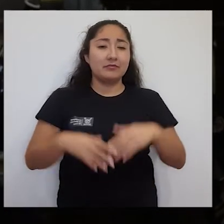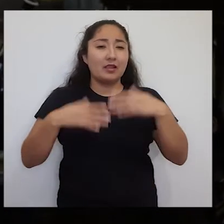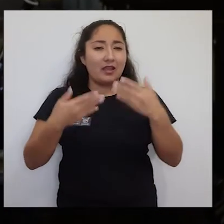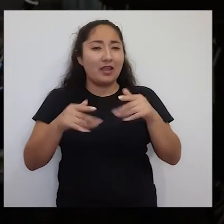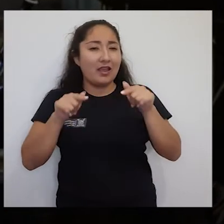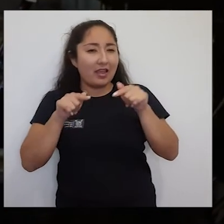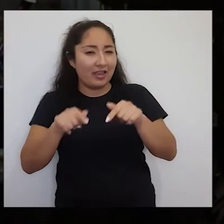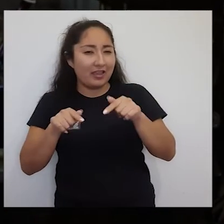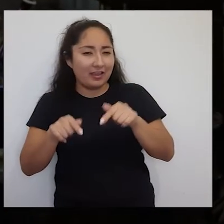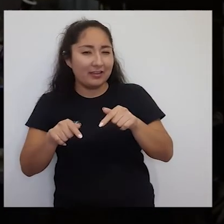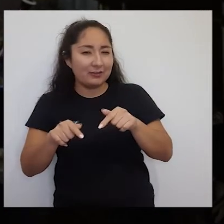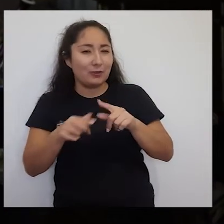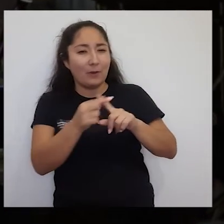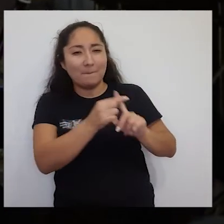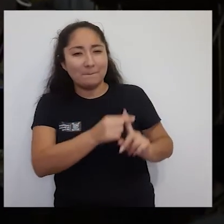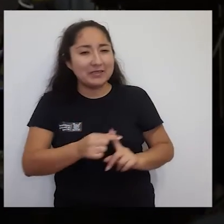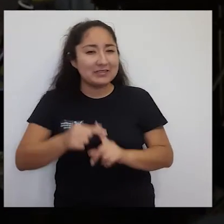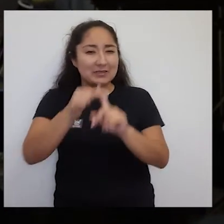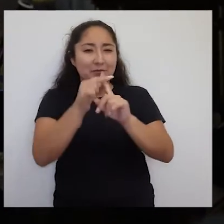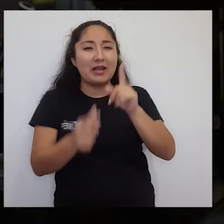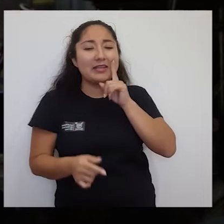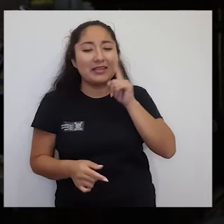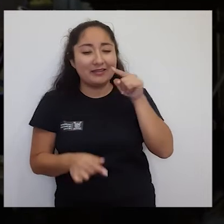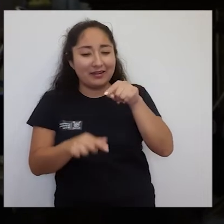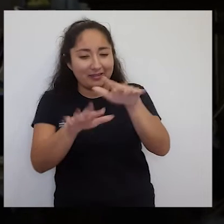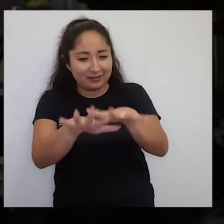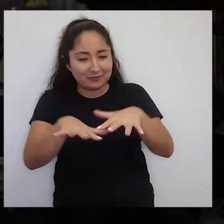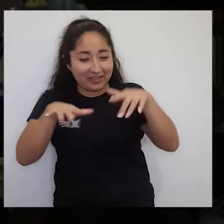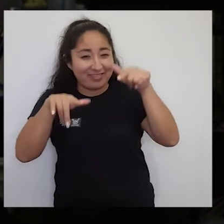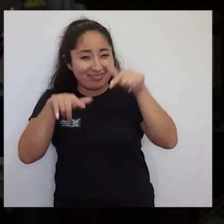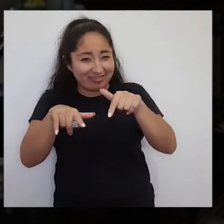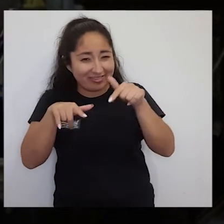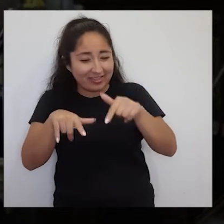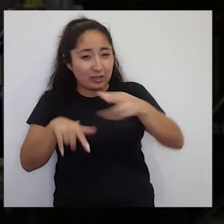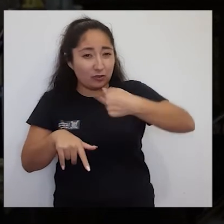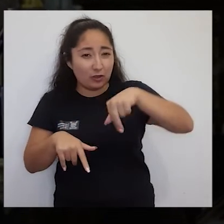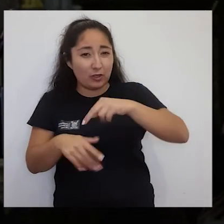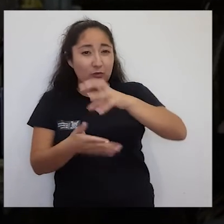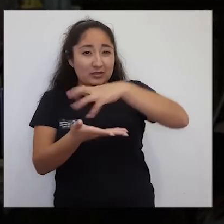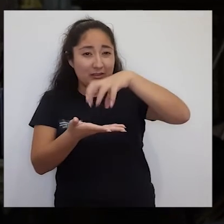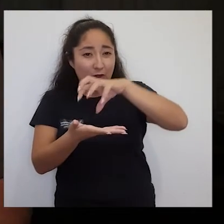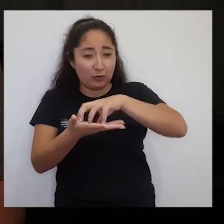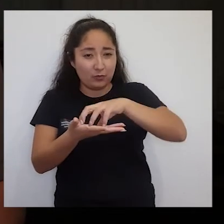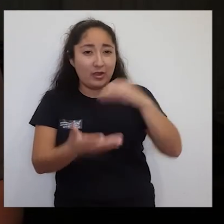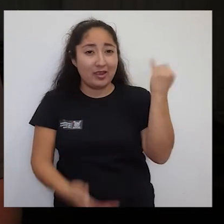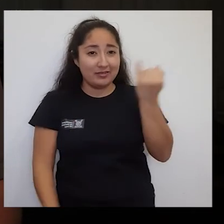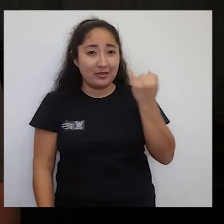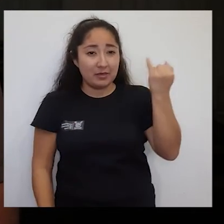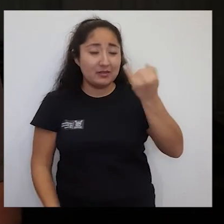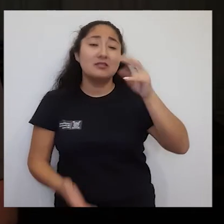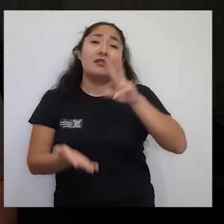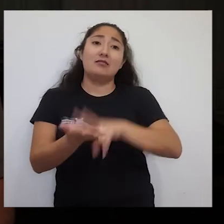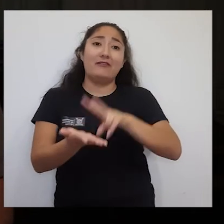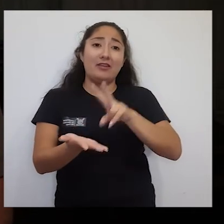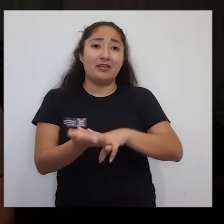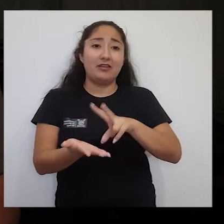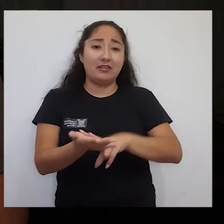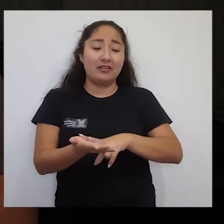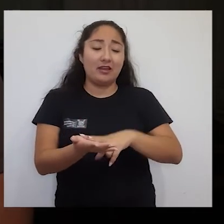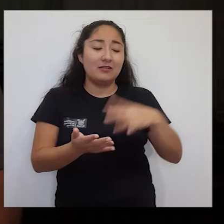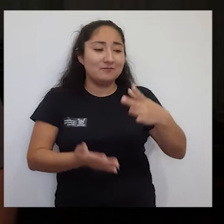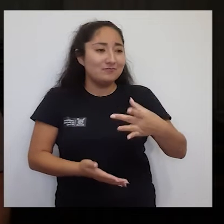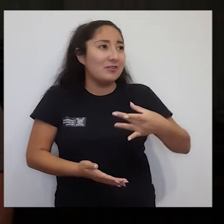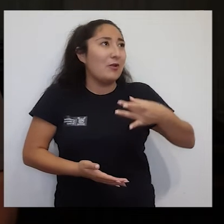La trascendencia principal... ...que tiene un evento de esta magnitud... ...en nuestra comuna, la comuna de Independencia... ...realmente